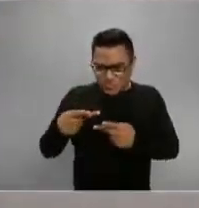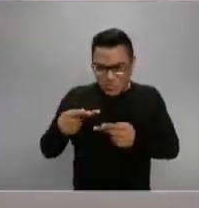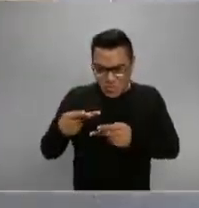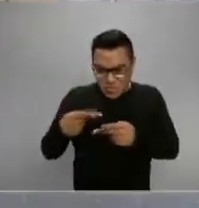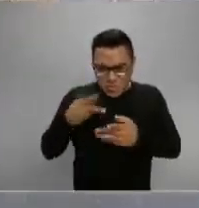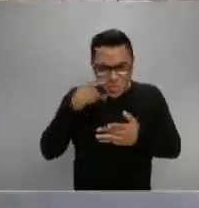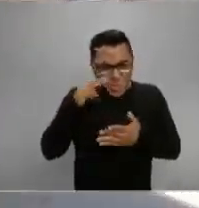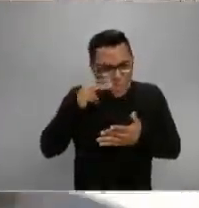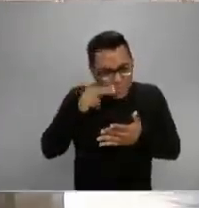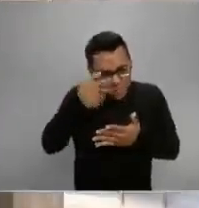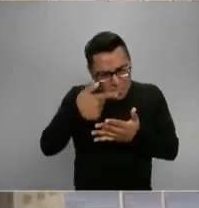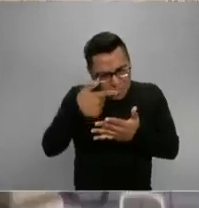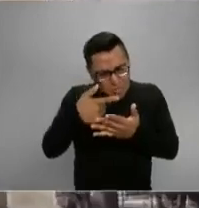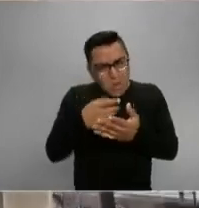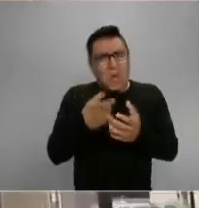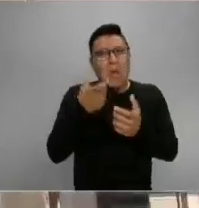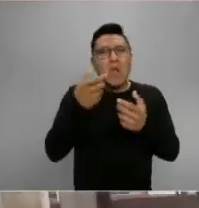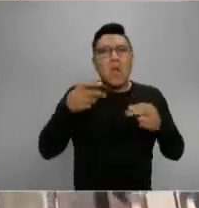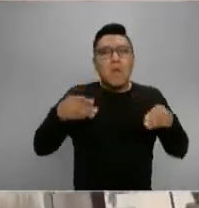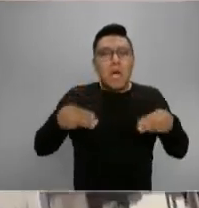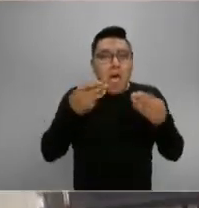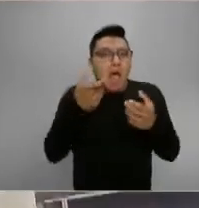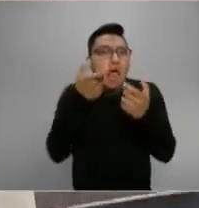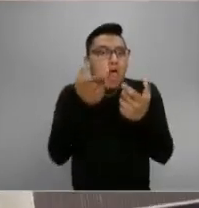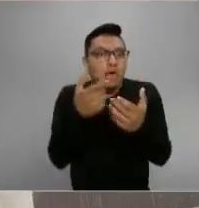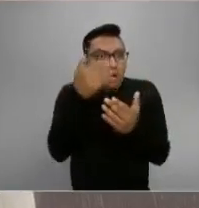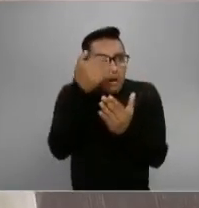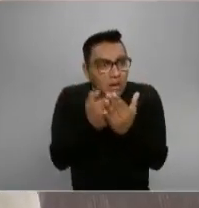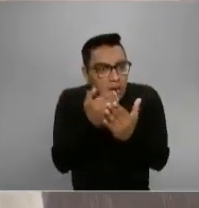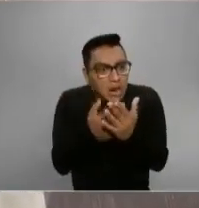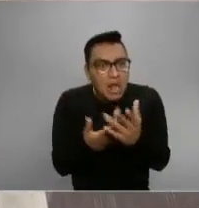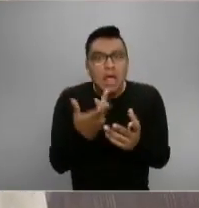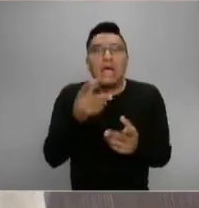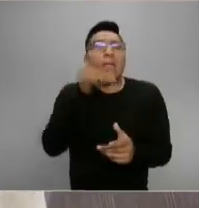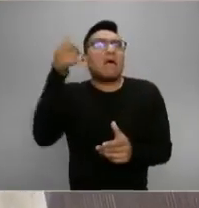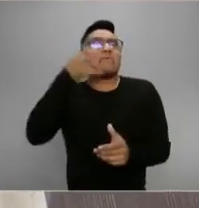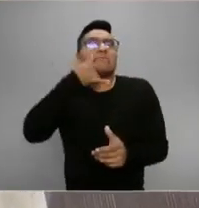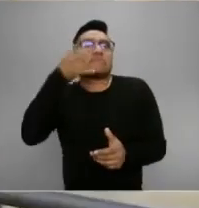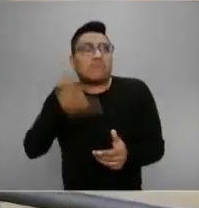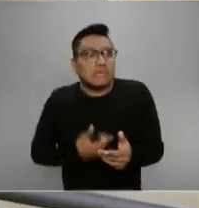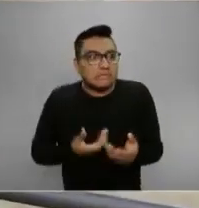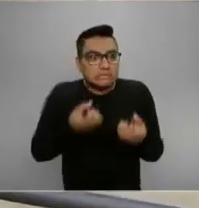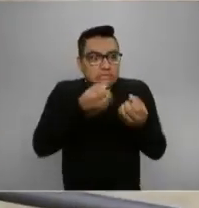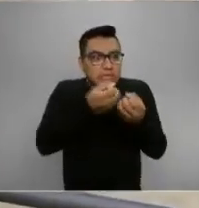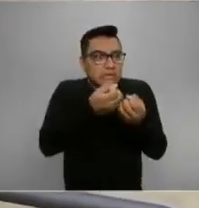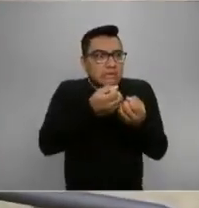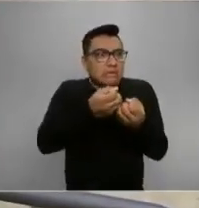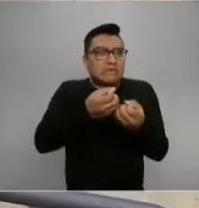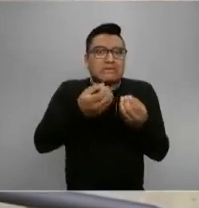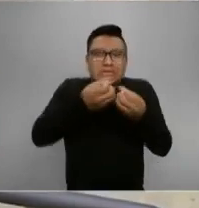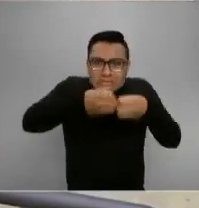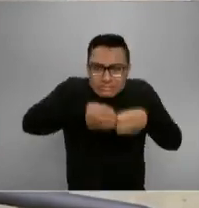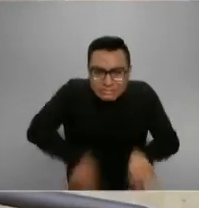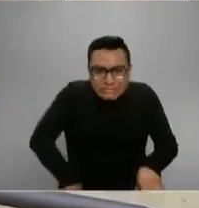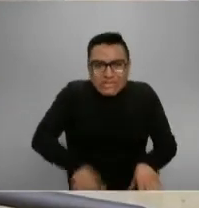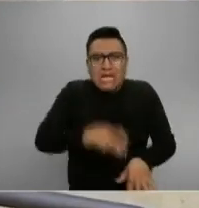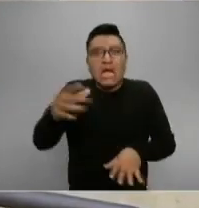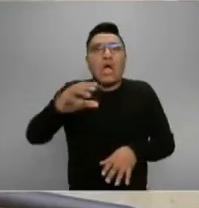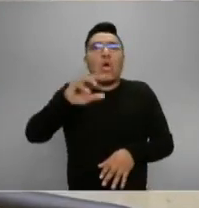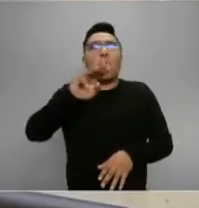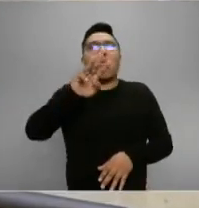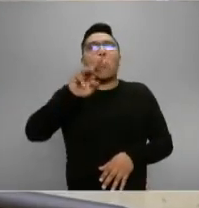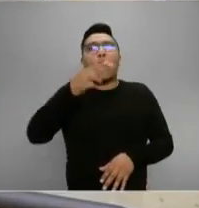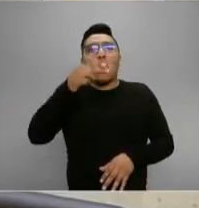mercados, se está saliendo de control en Italia, Wuhan, seis millones de personas